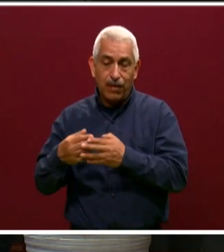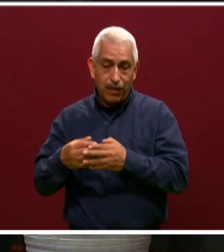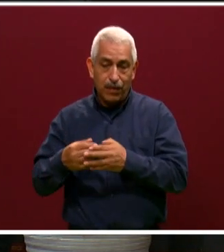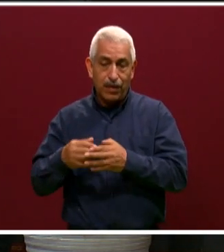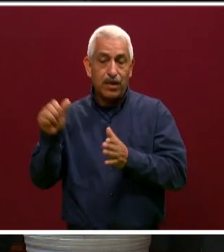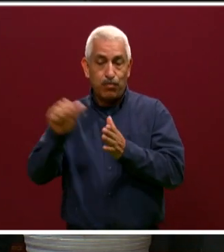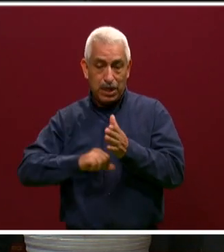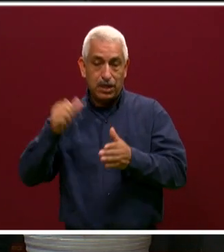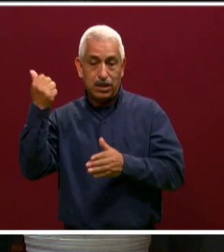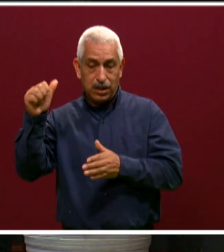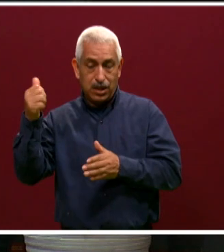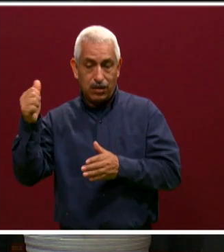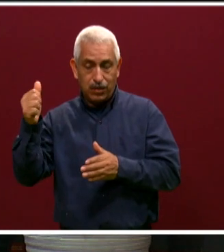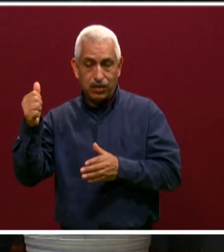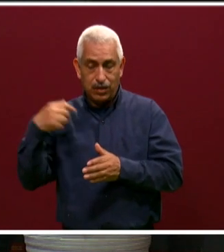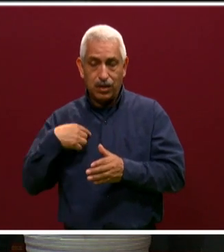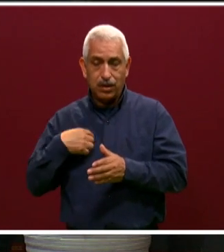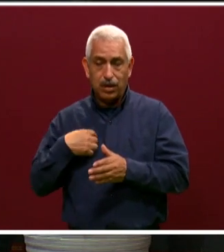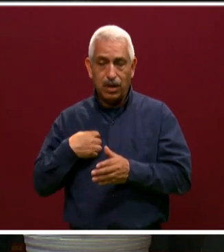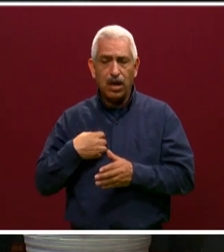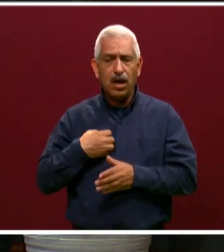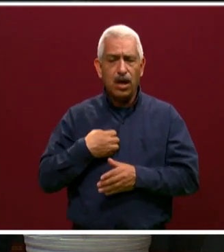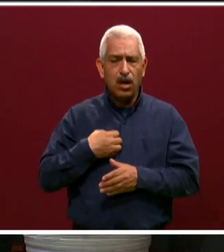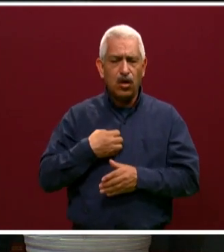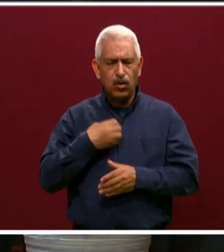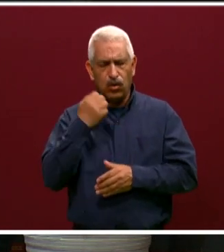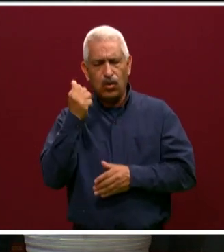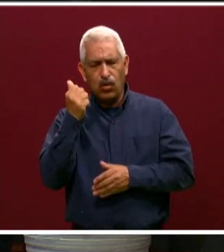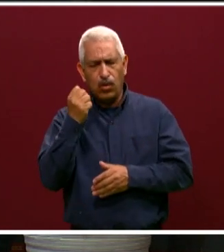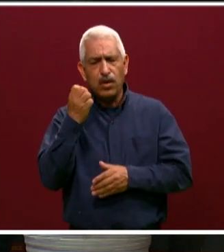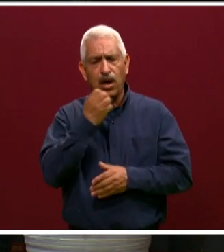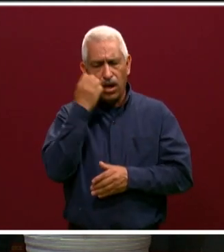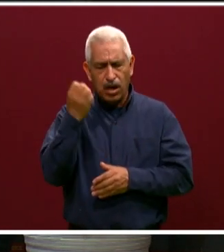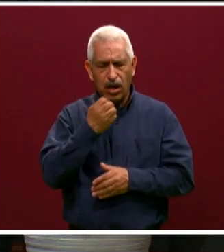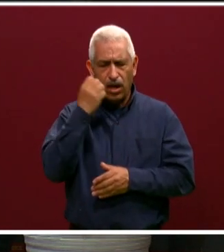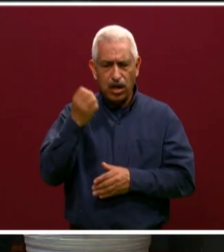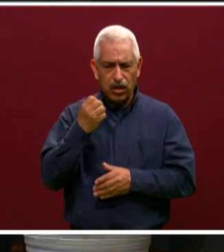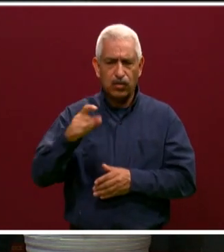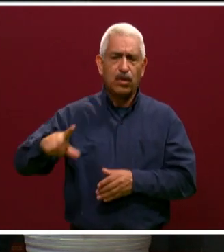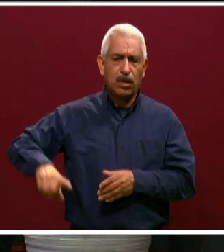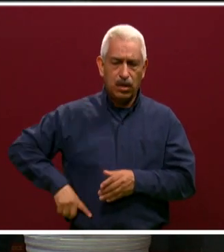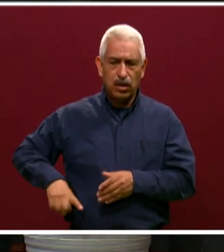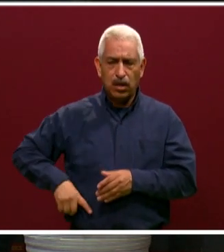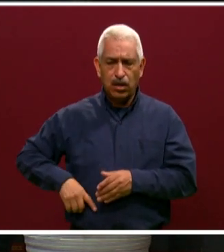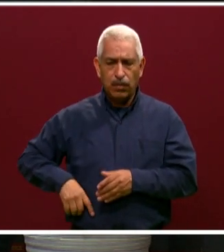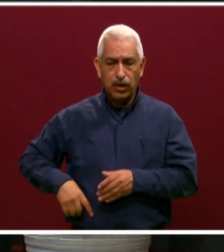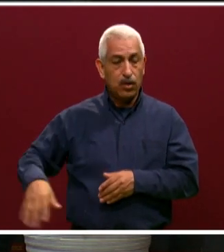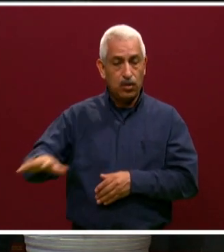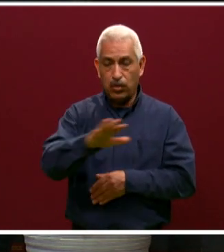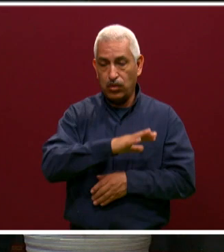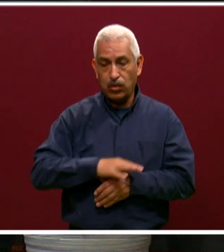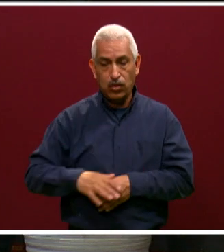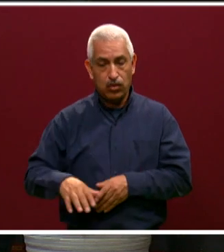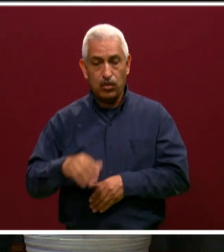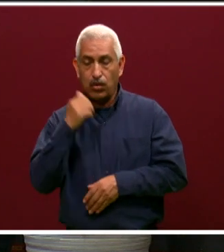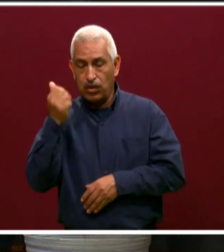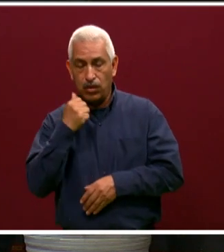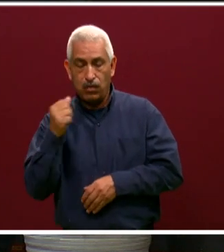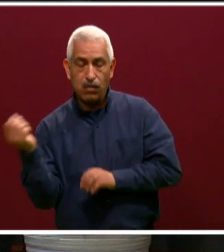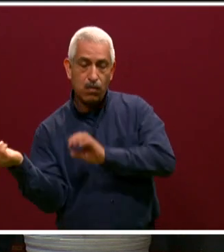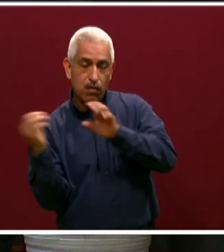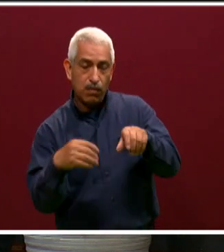colegio público descentralizado. Los alumnos que entran a nuestra institución son de… se les da una